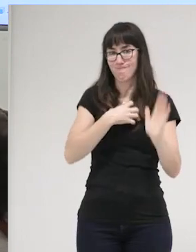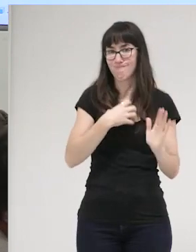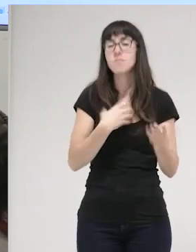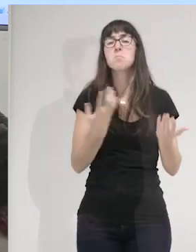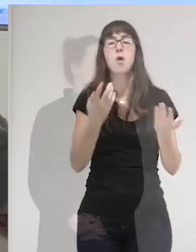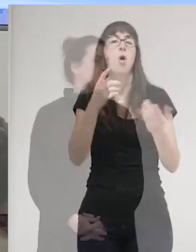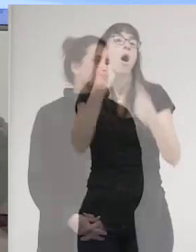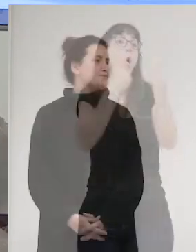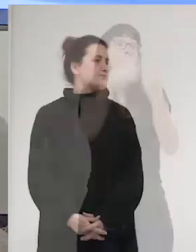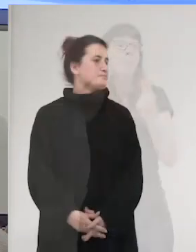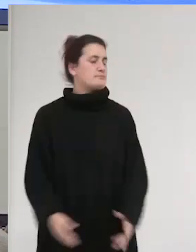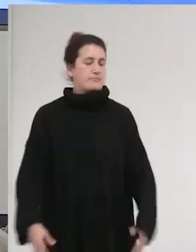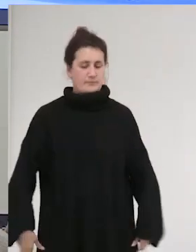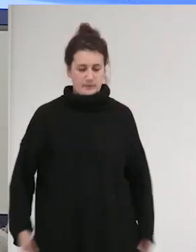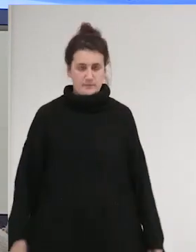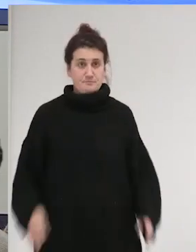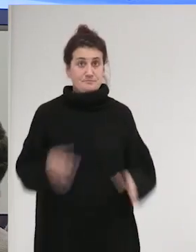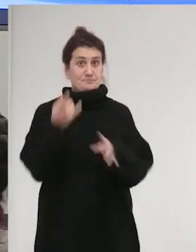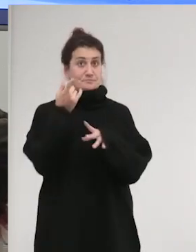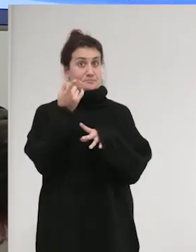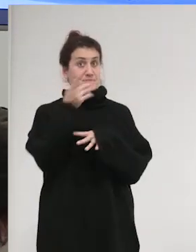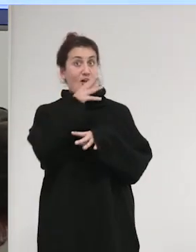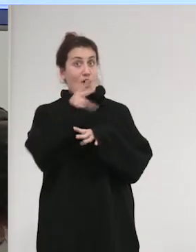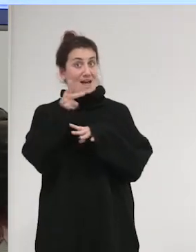hay gente que ya la ha visto bueno os pongo